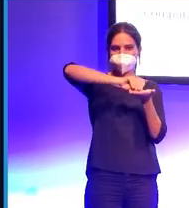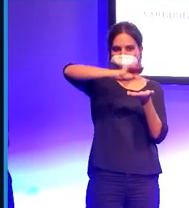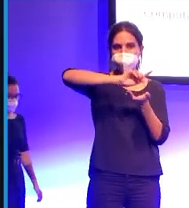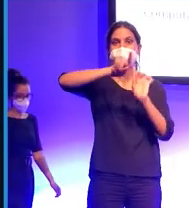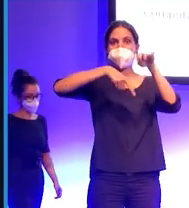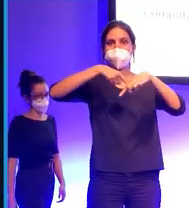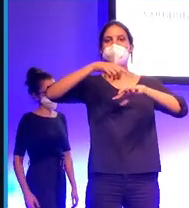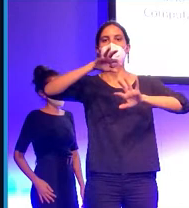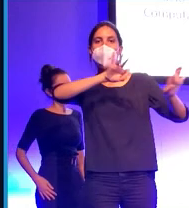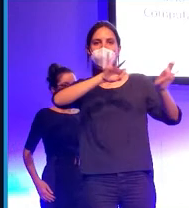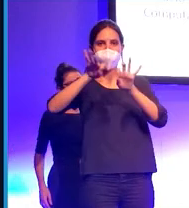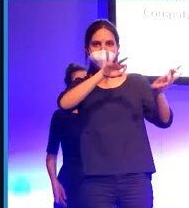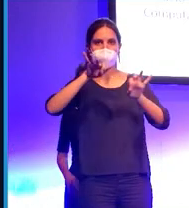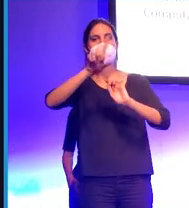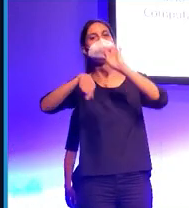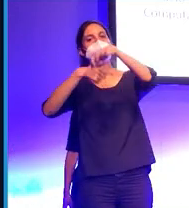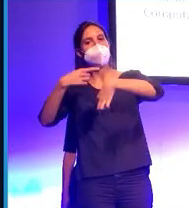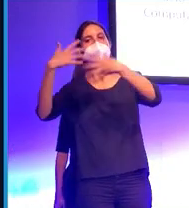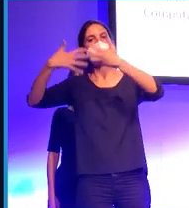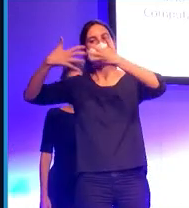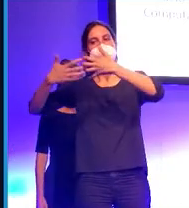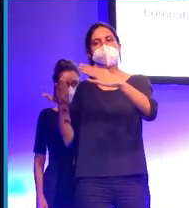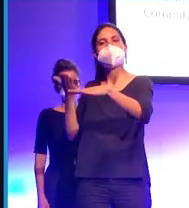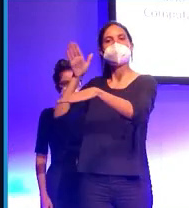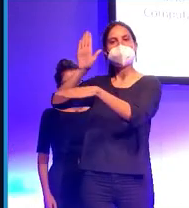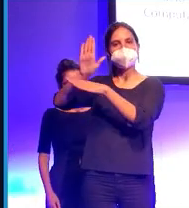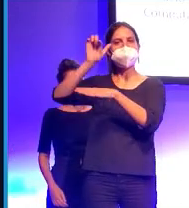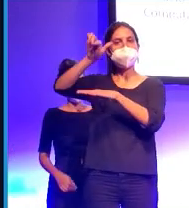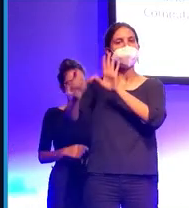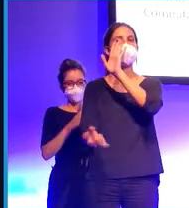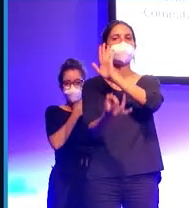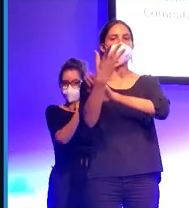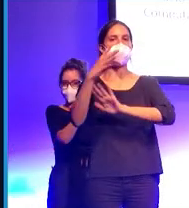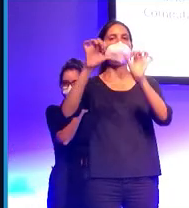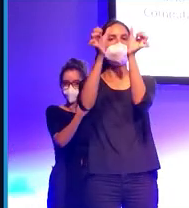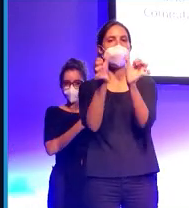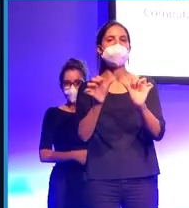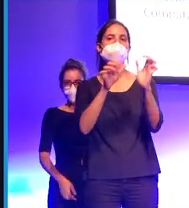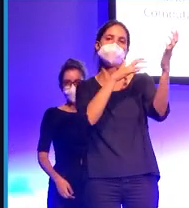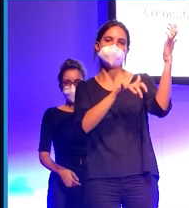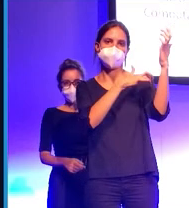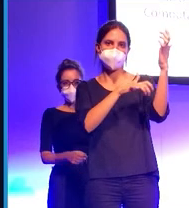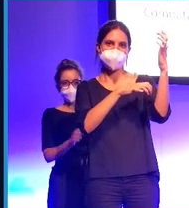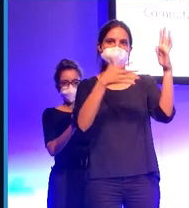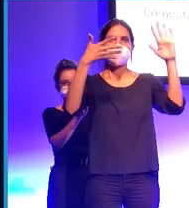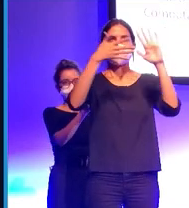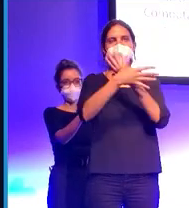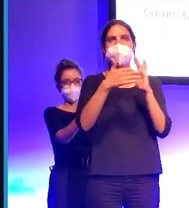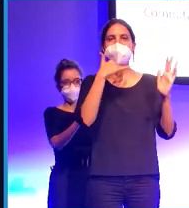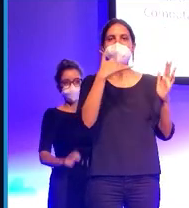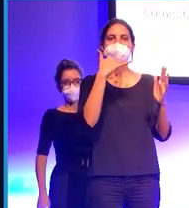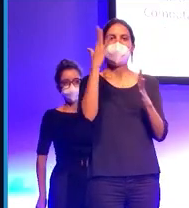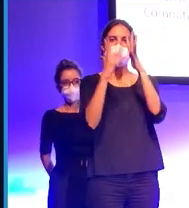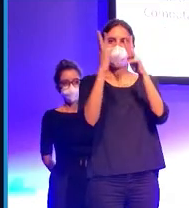máquina para crear lo que llamamos un modelo computacional. El modelo computacional al final tenéis que pensarlo como una especie de función matemática.